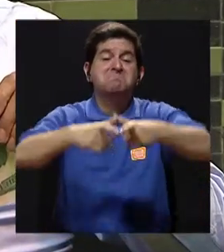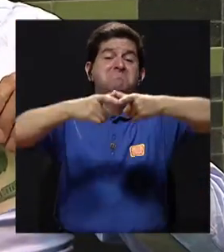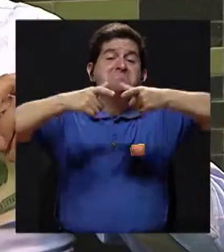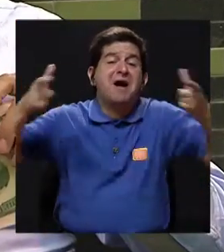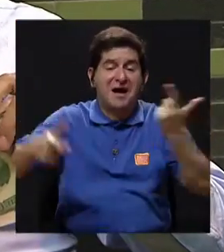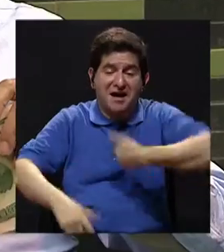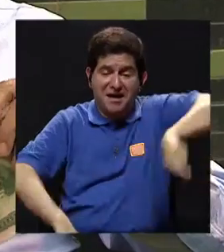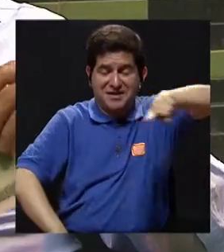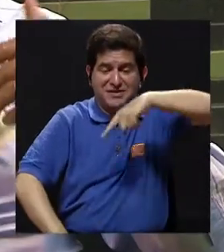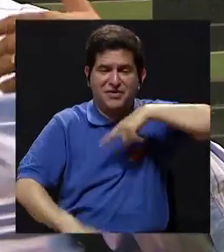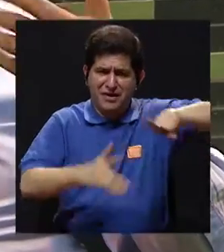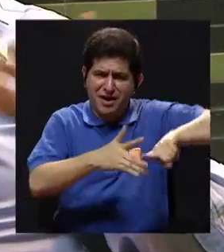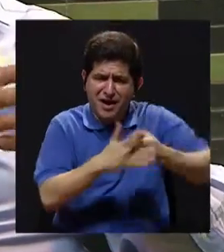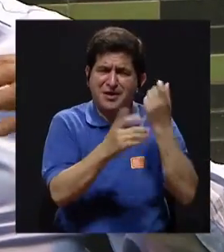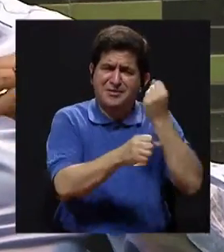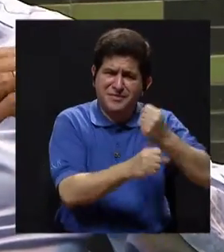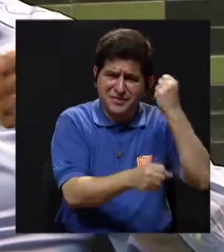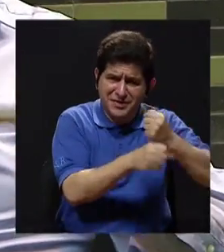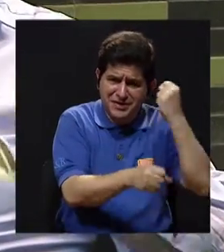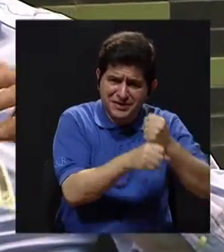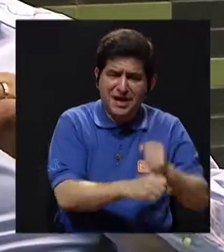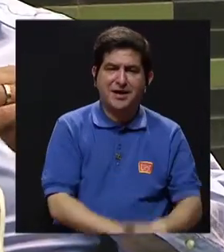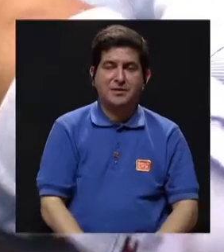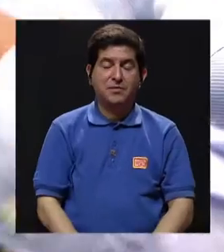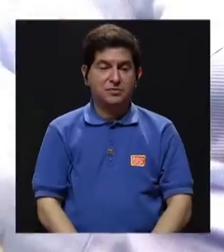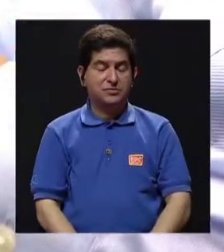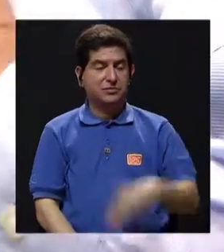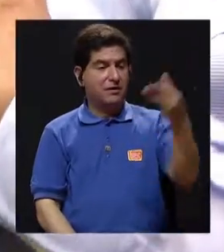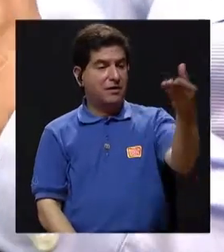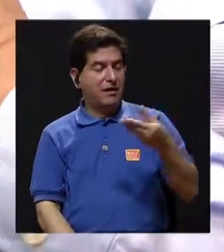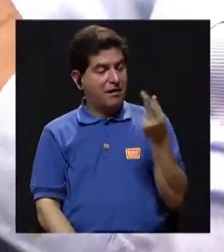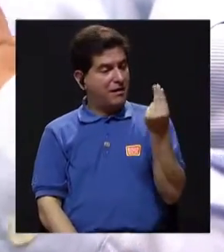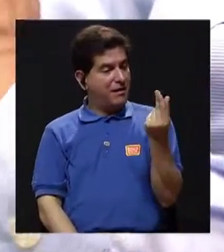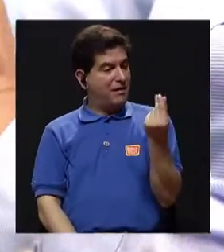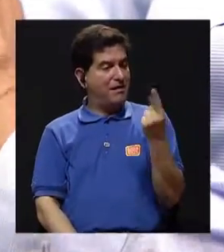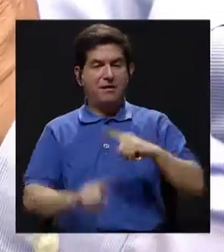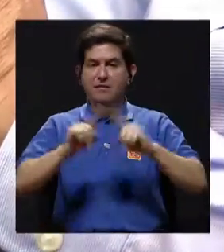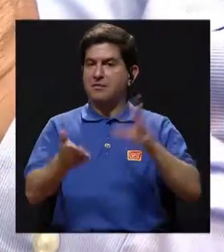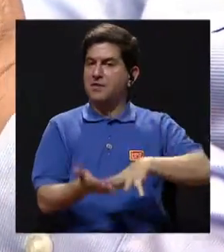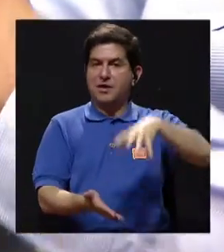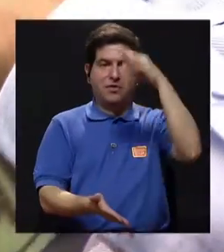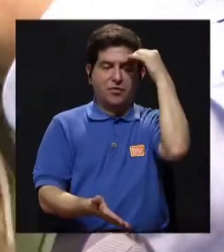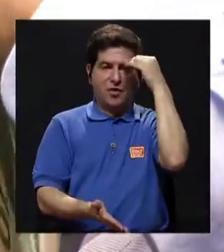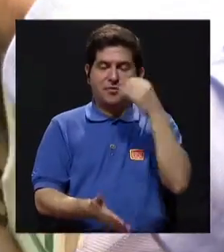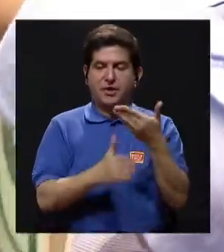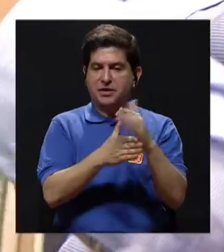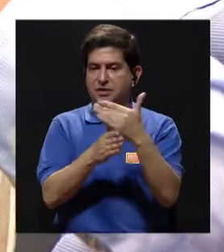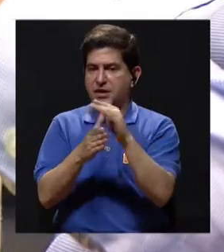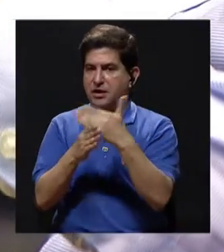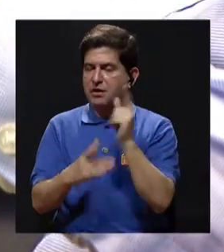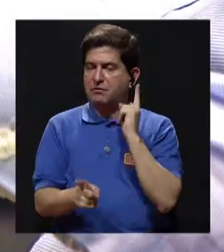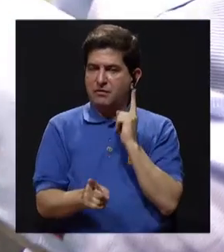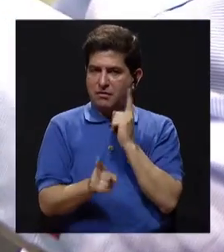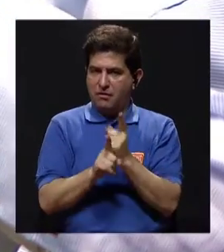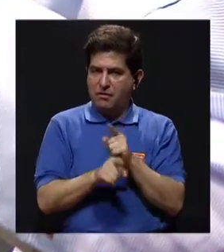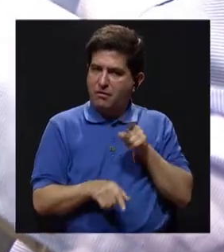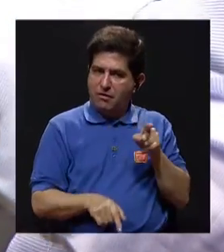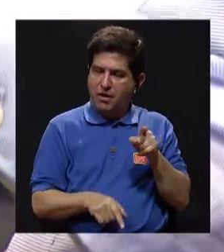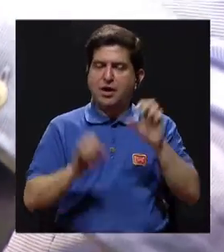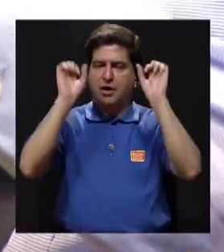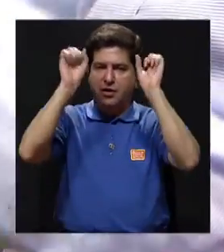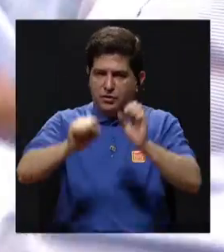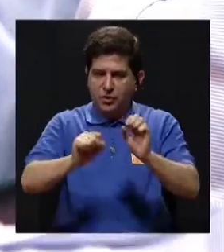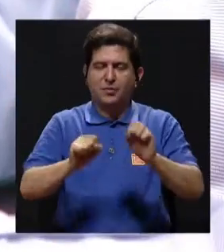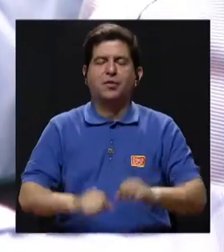mayoría de nosotros empezamos a trabajar, empezamos a recibir dinero, pero no hemos aprendido a cómo distribuirlo adecuadamente